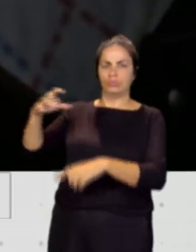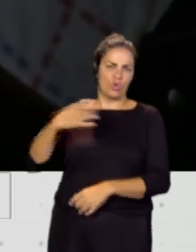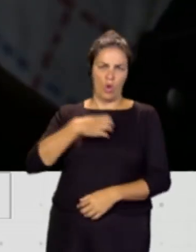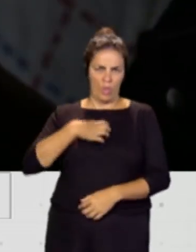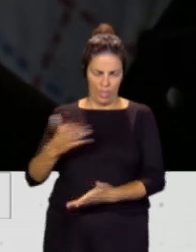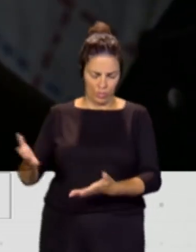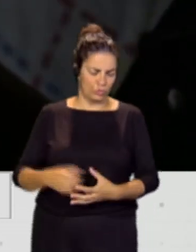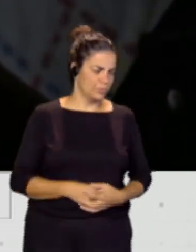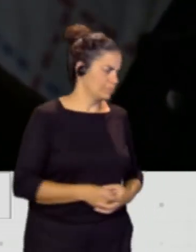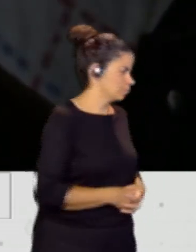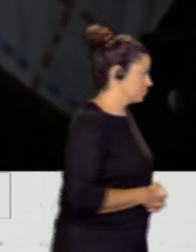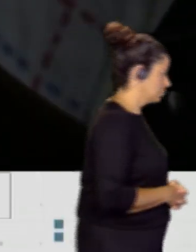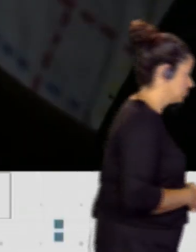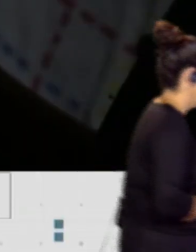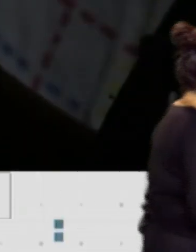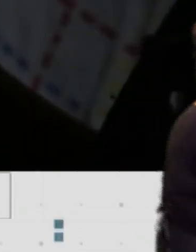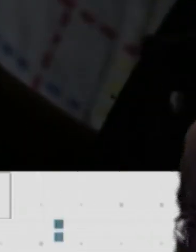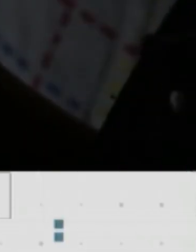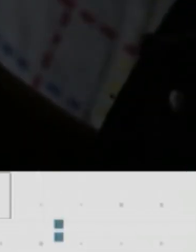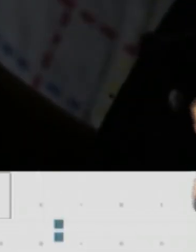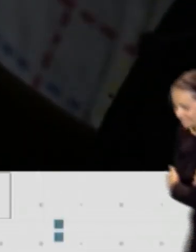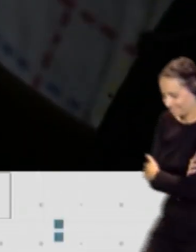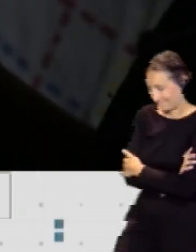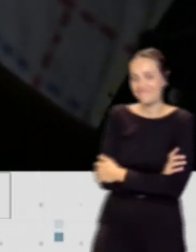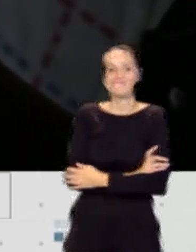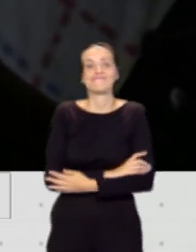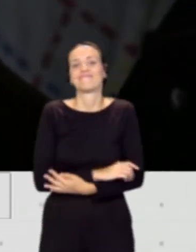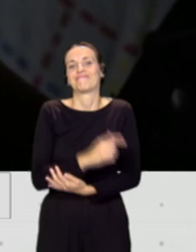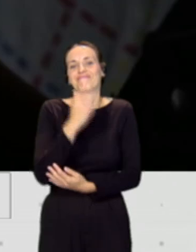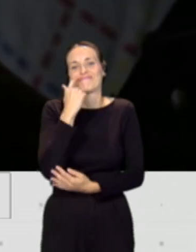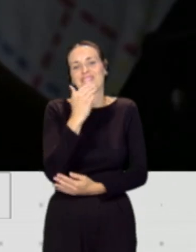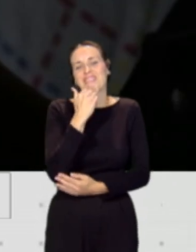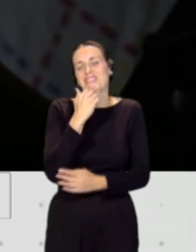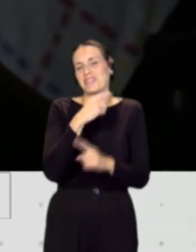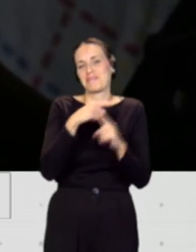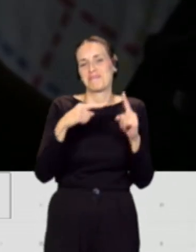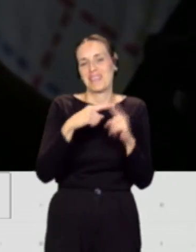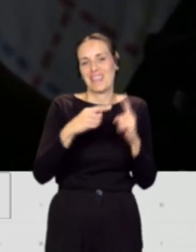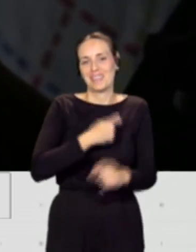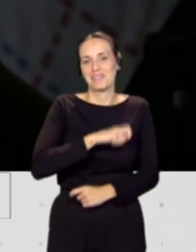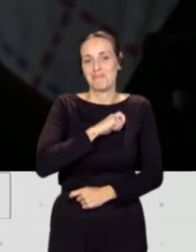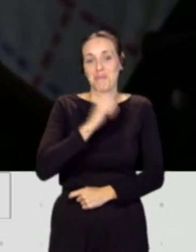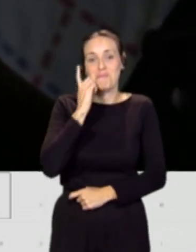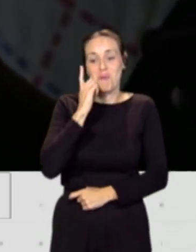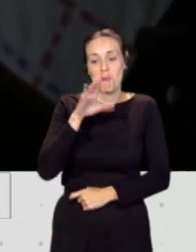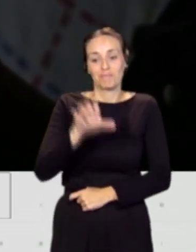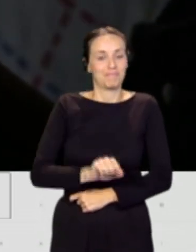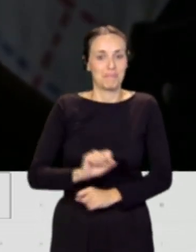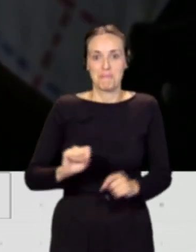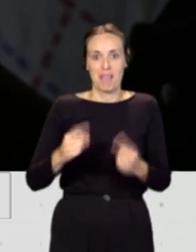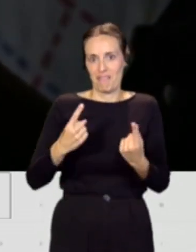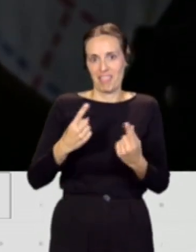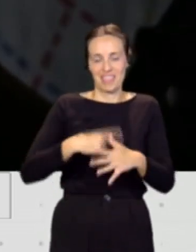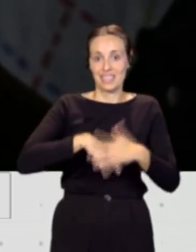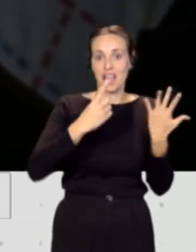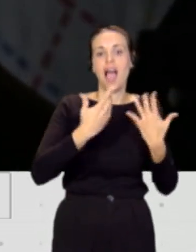esto conlleva también un cambio de hábito. Estamos viendo, por ejemplo, que la edad media en España de acceso al primer móvil son los 11 años, aunque hemos visto que incluso lo hay en